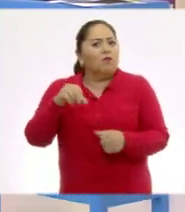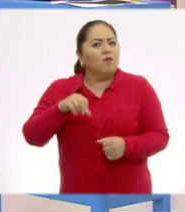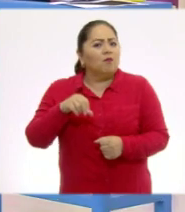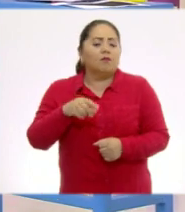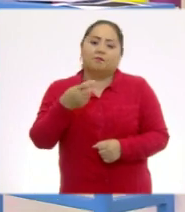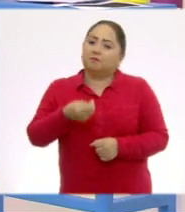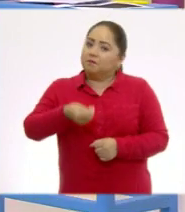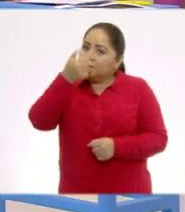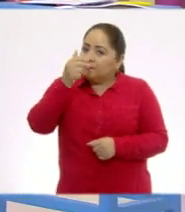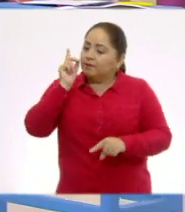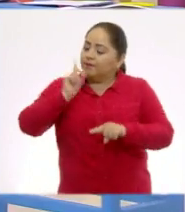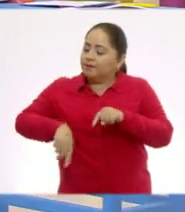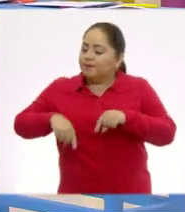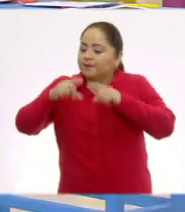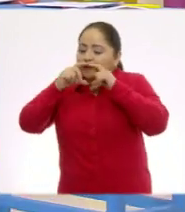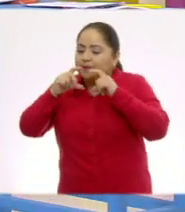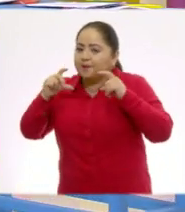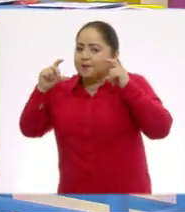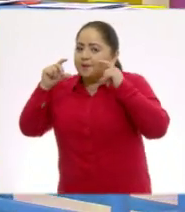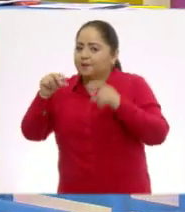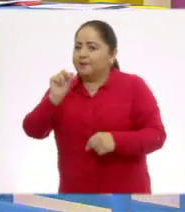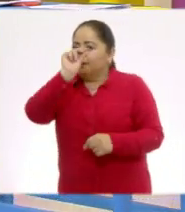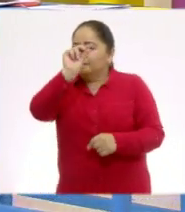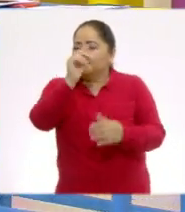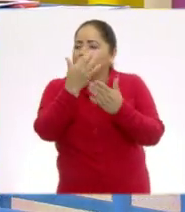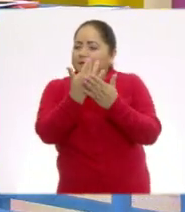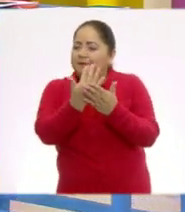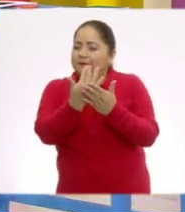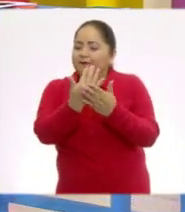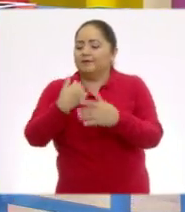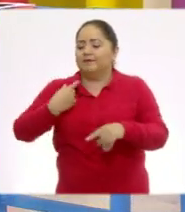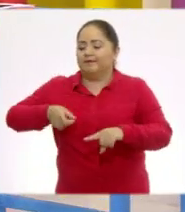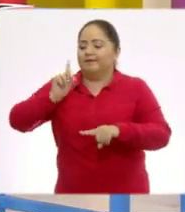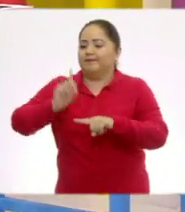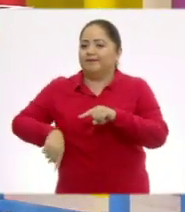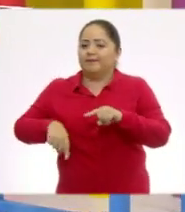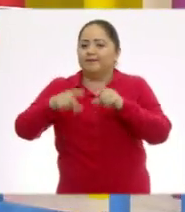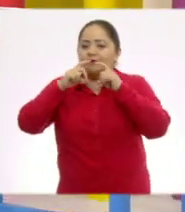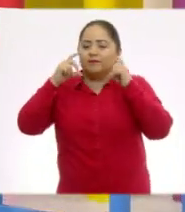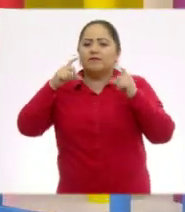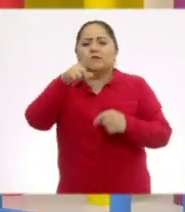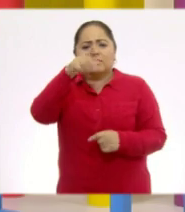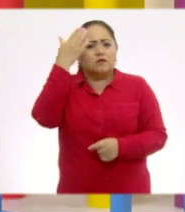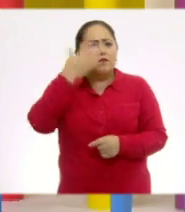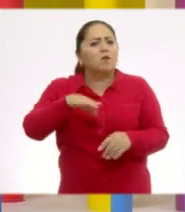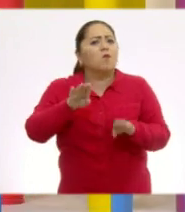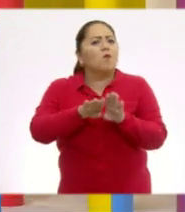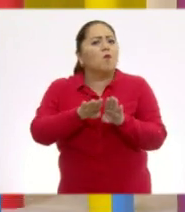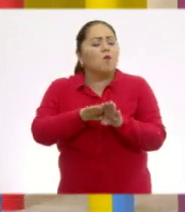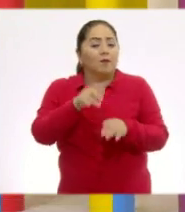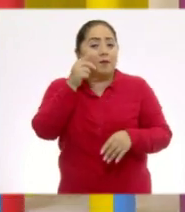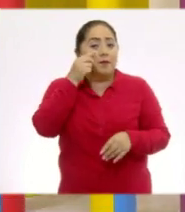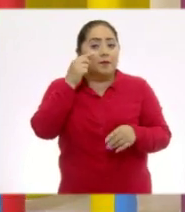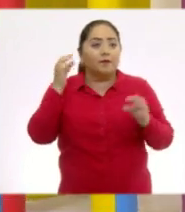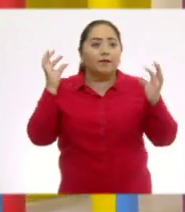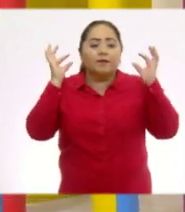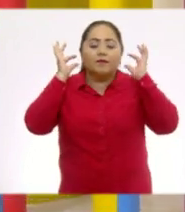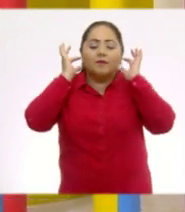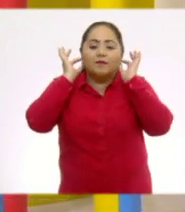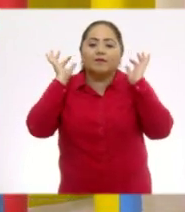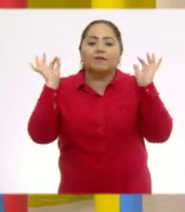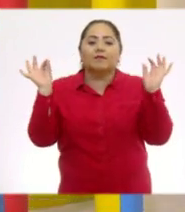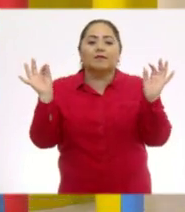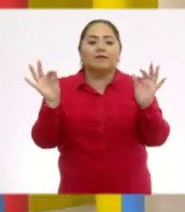necesitamos quitarnos el cubrebocas. ¿Me dan un segundo? Me lo voy a quitar. ¿Ustedes saben cómo se quita? Miren, así, de las